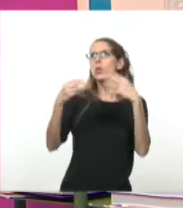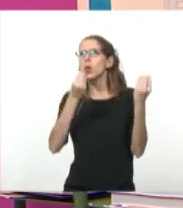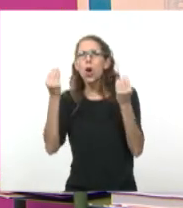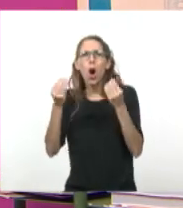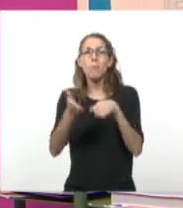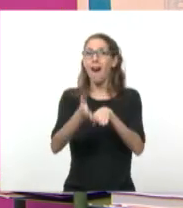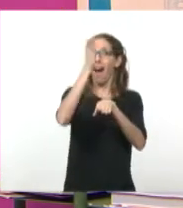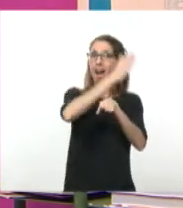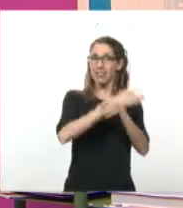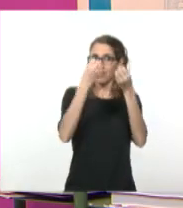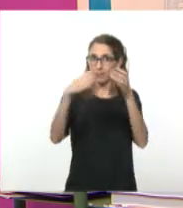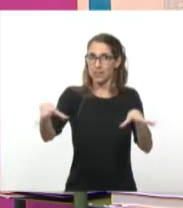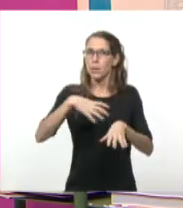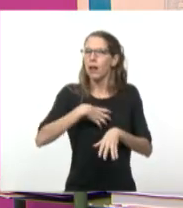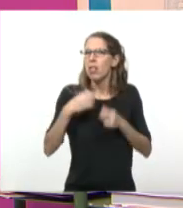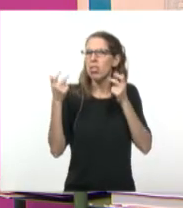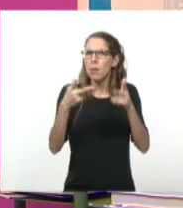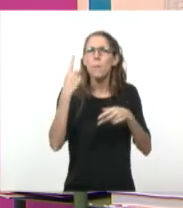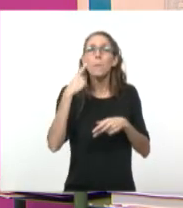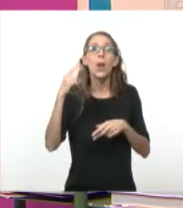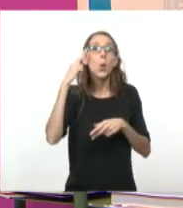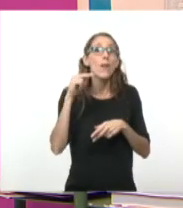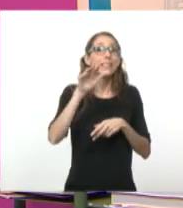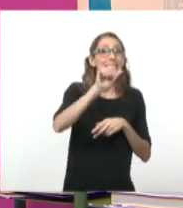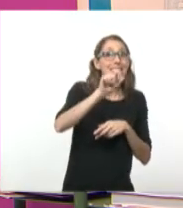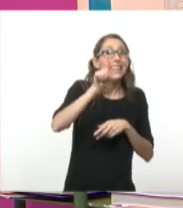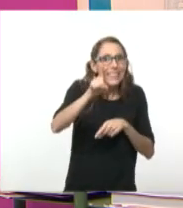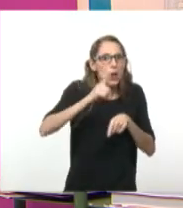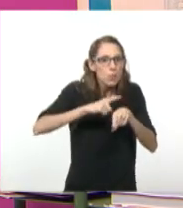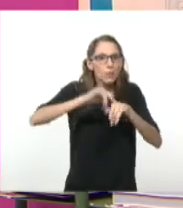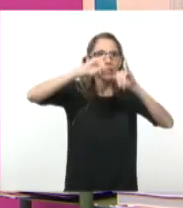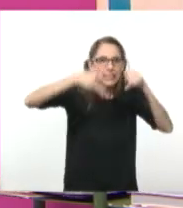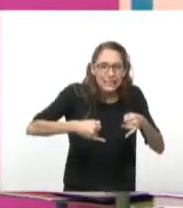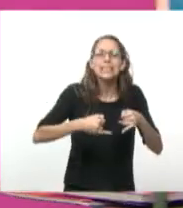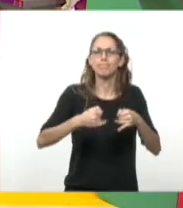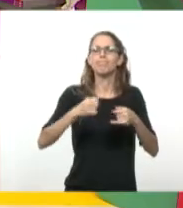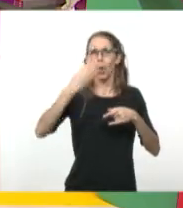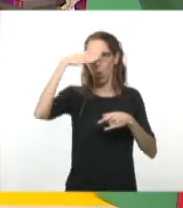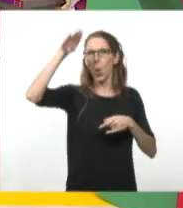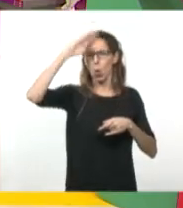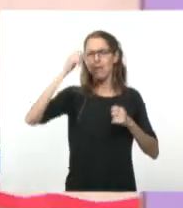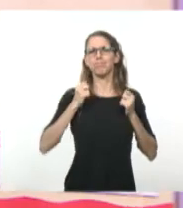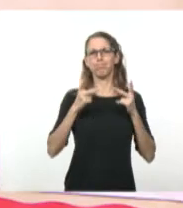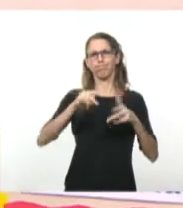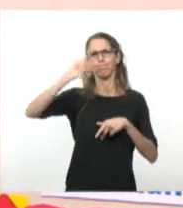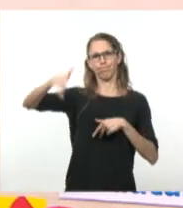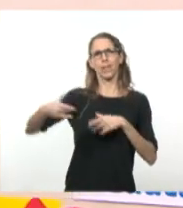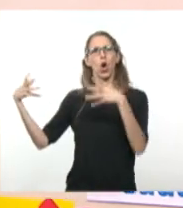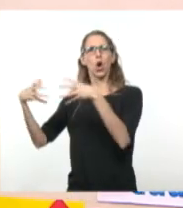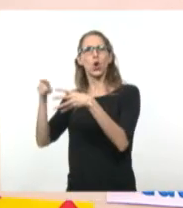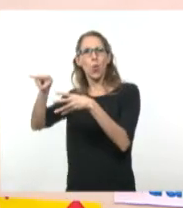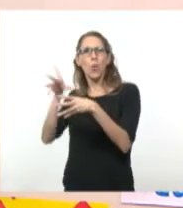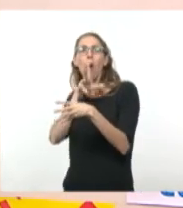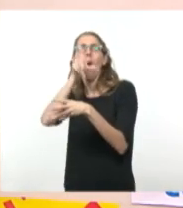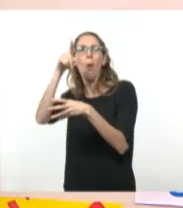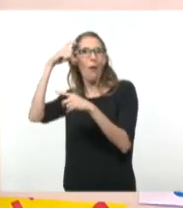principio de la clase, recién en 1961, Cuba va a decir abiertamente que va a pertenecer a este bloque, al bloque de la Unión